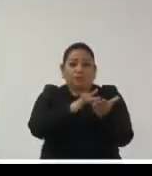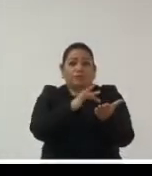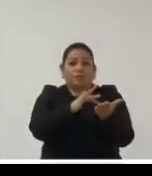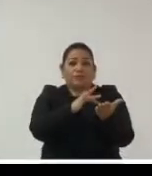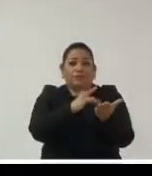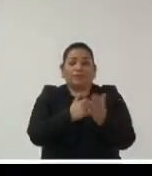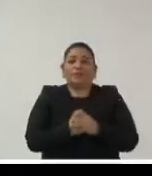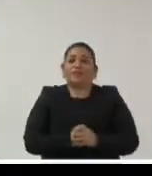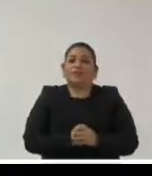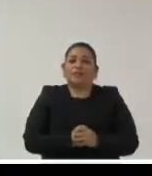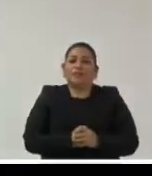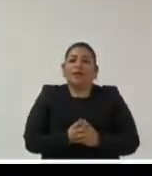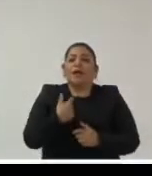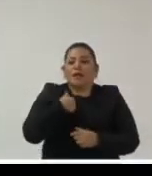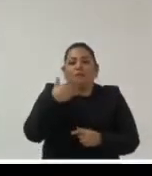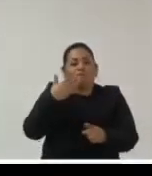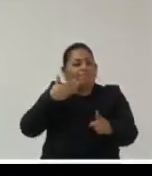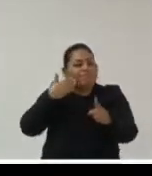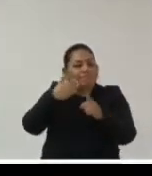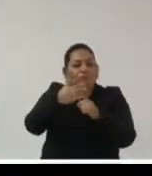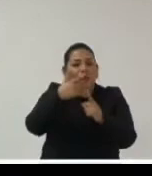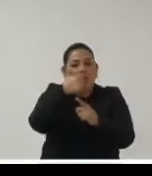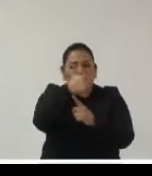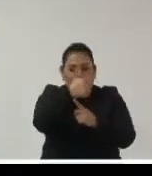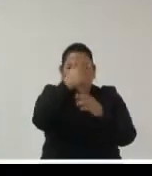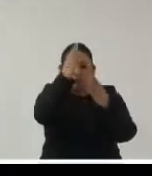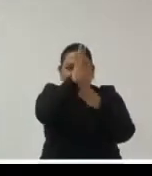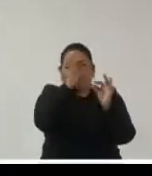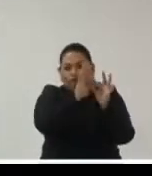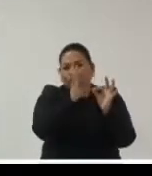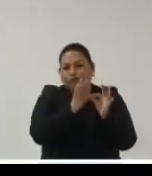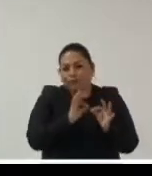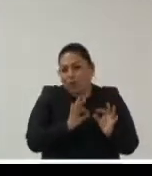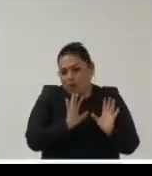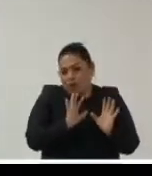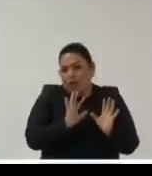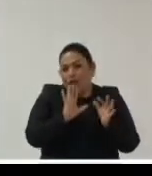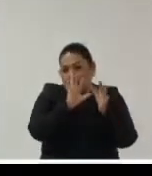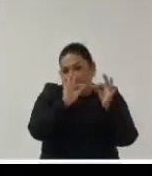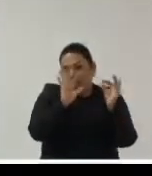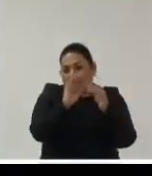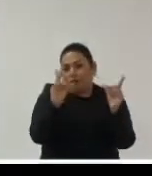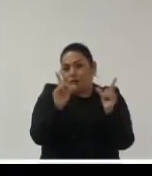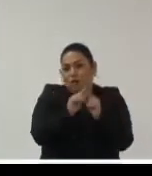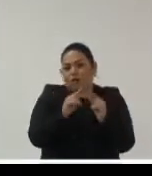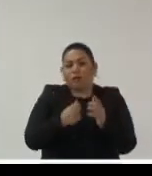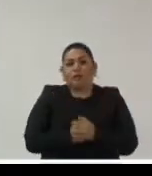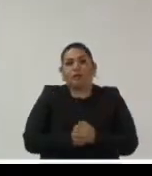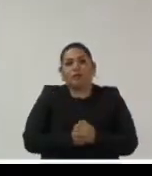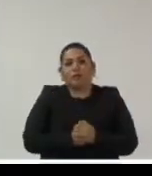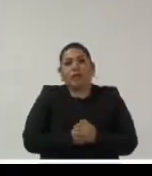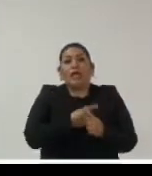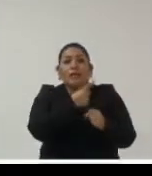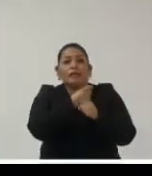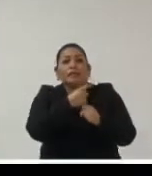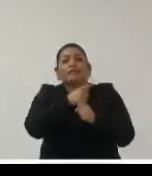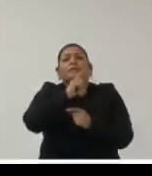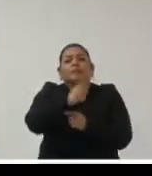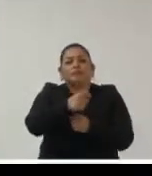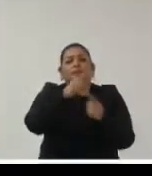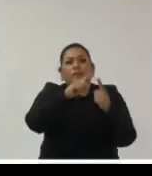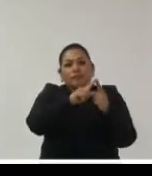y yo quisiera referirme a seis aspectos muy puntuales muy rápidamente porque sé que el tiempo es corto el primero es